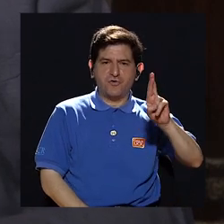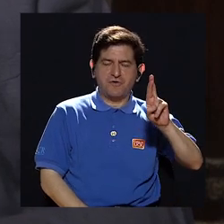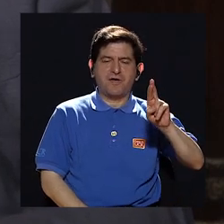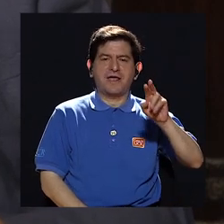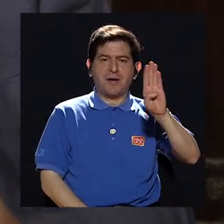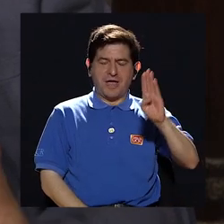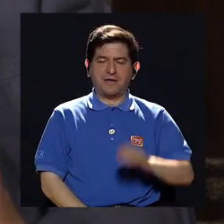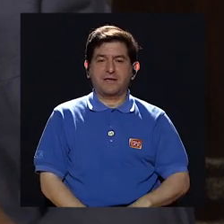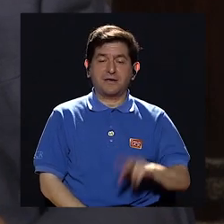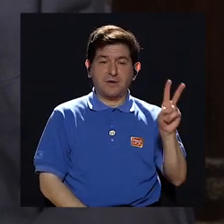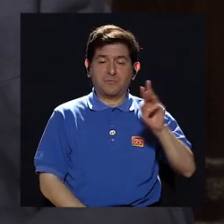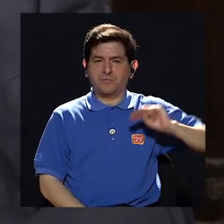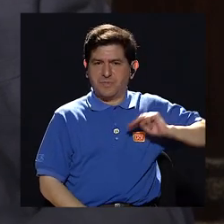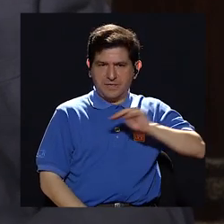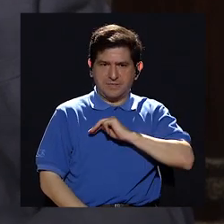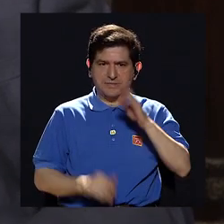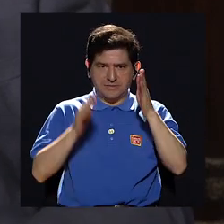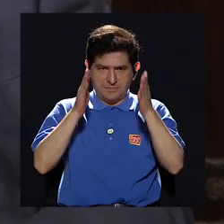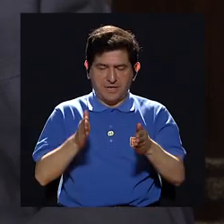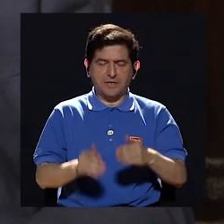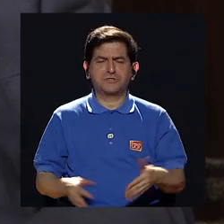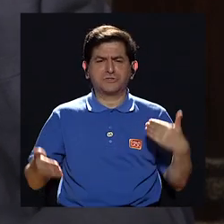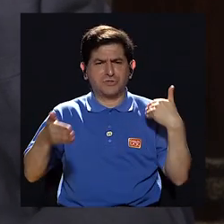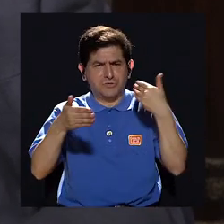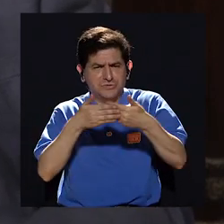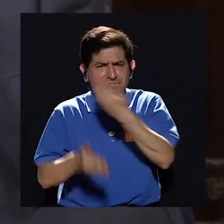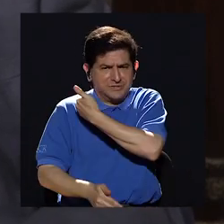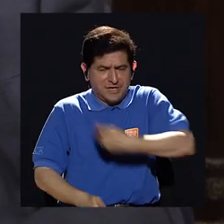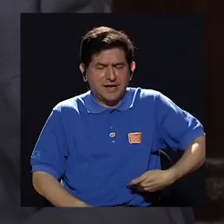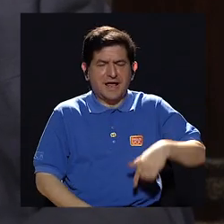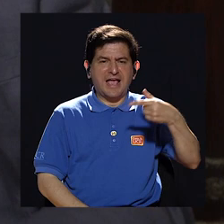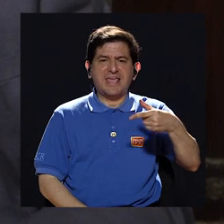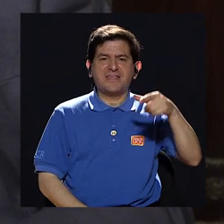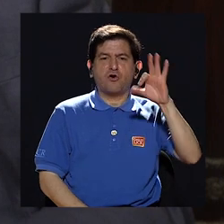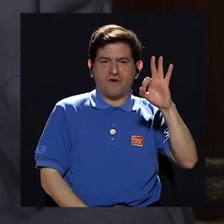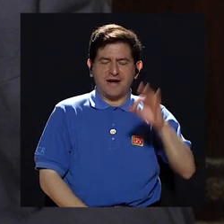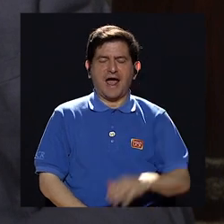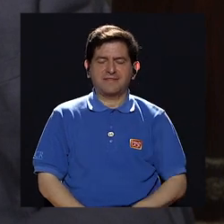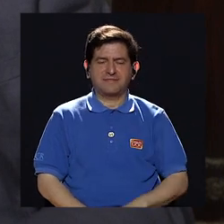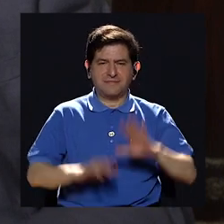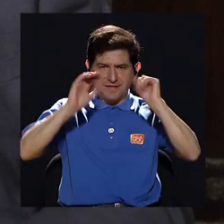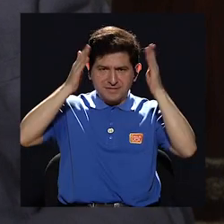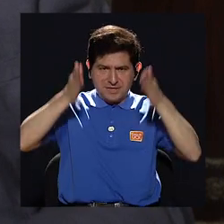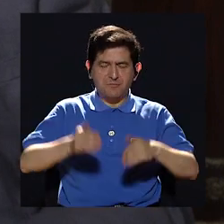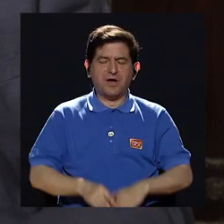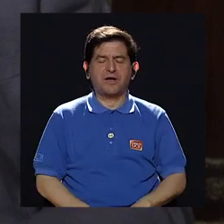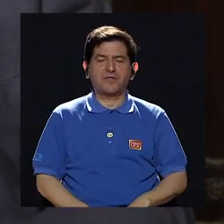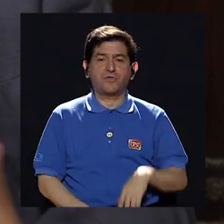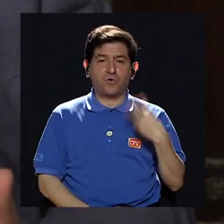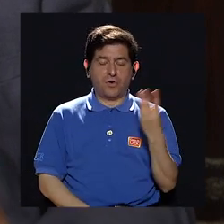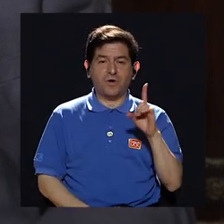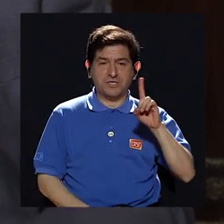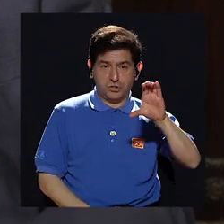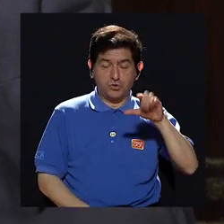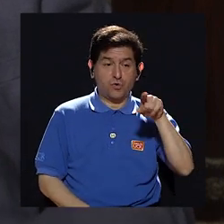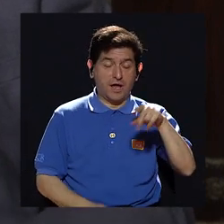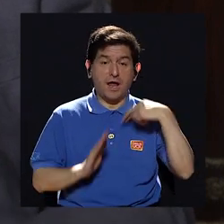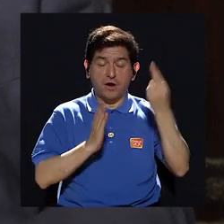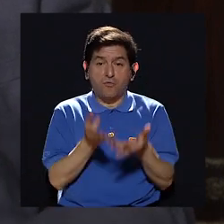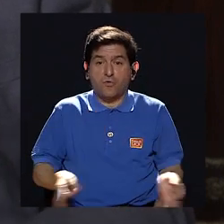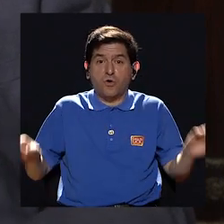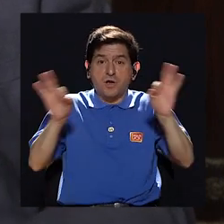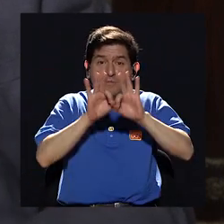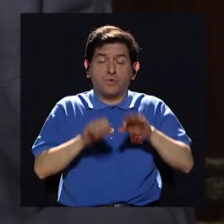también vice canciller pero muy cercano al presidente Guido Fernández nuestro embajador en Washington que jugó un papel